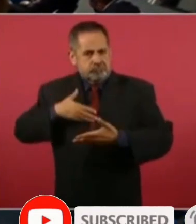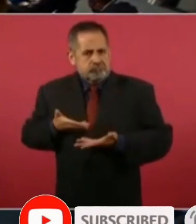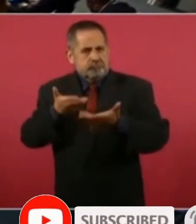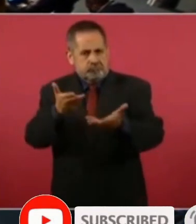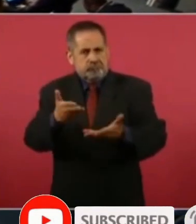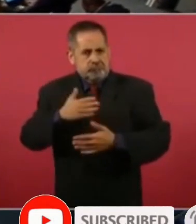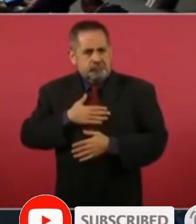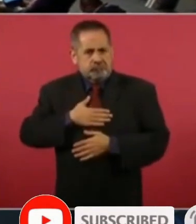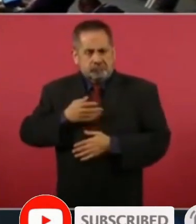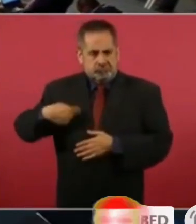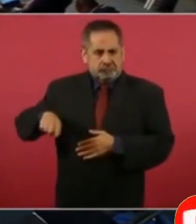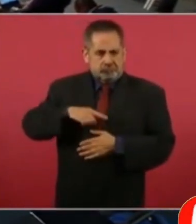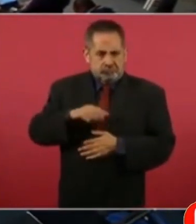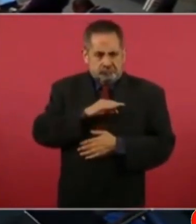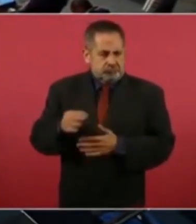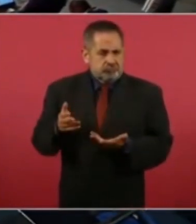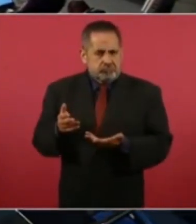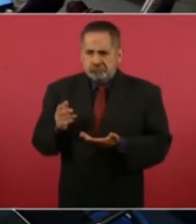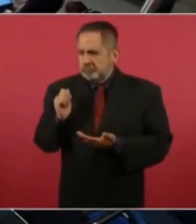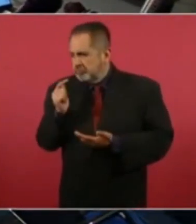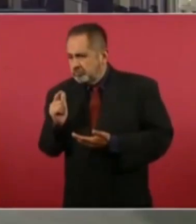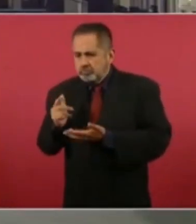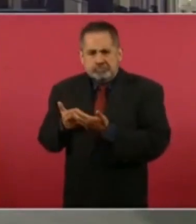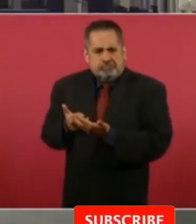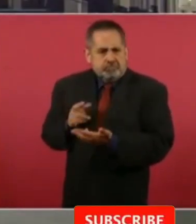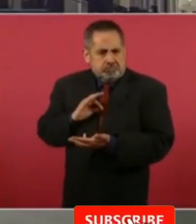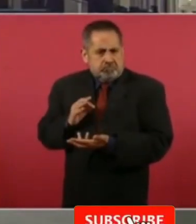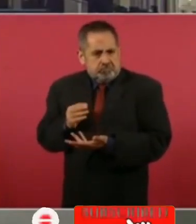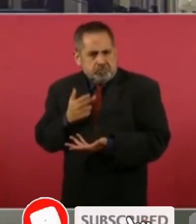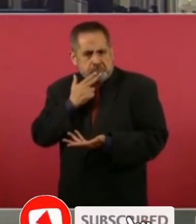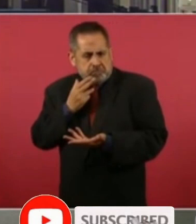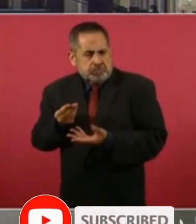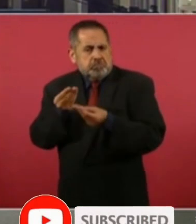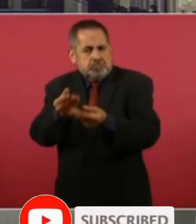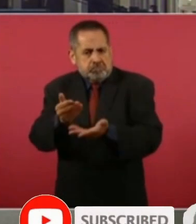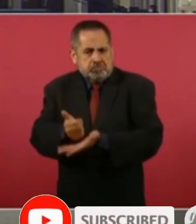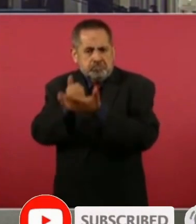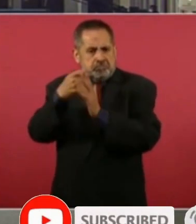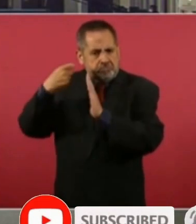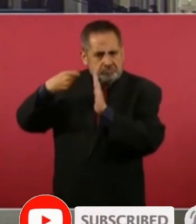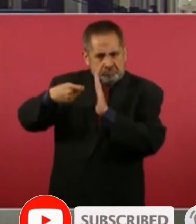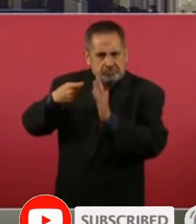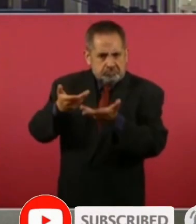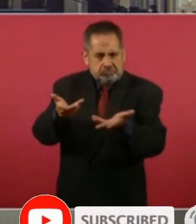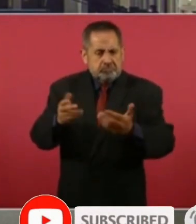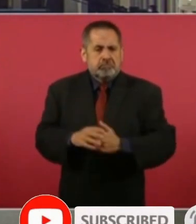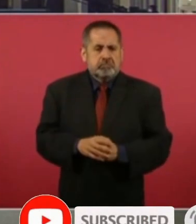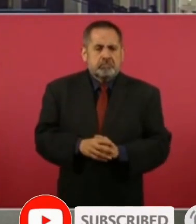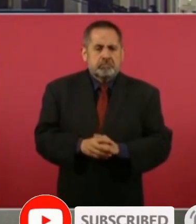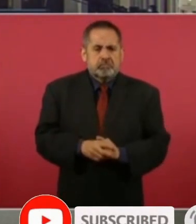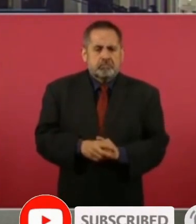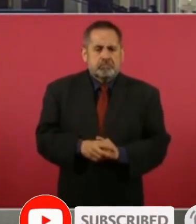lo poco o mucho que se pueda contribuir para hacer precisamente ese documental, presidente.